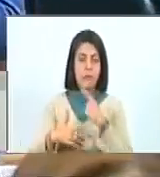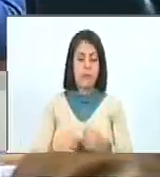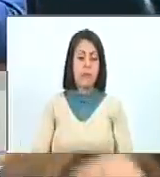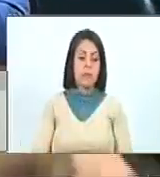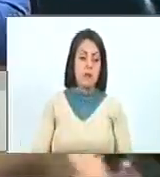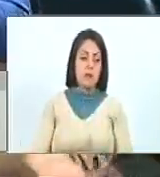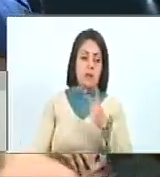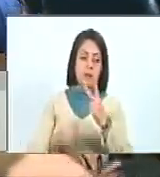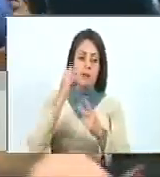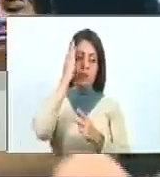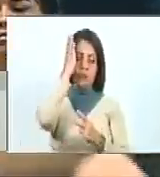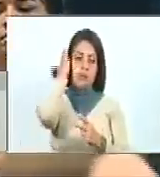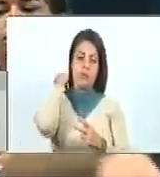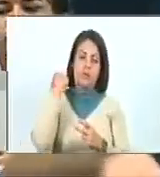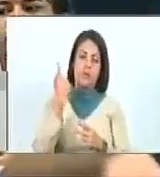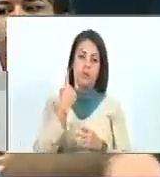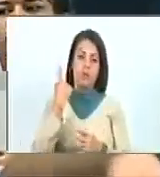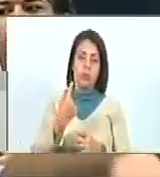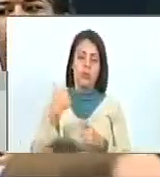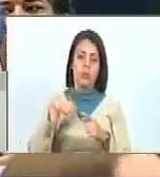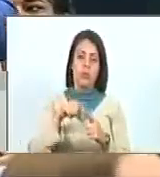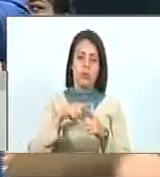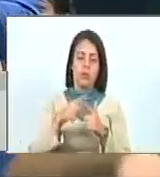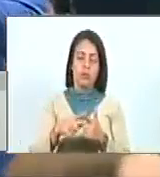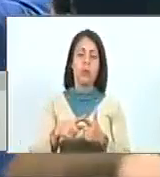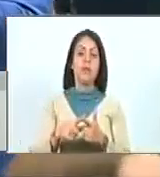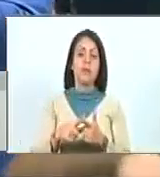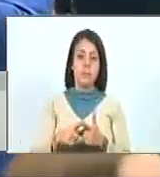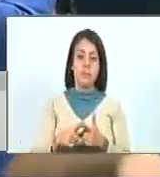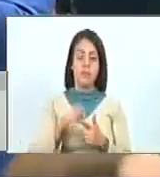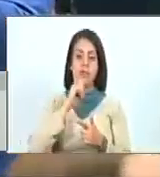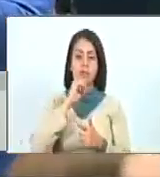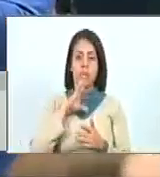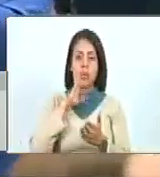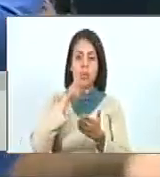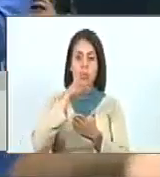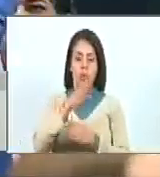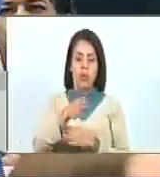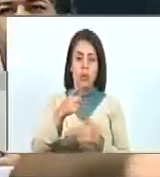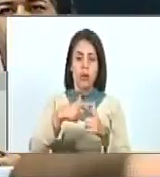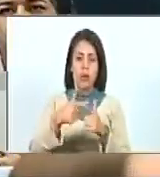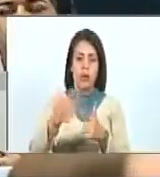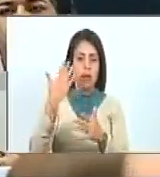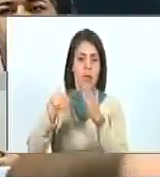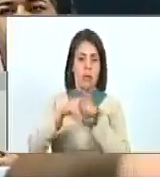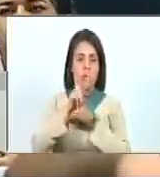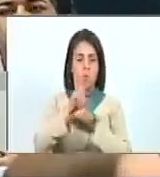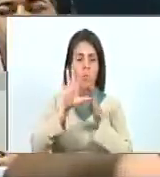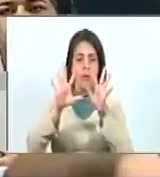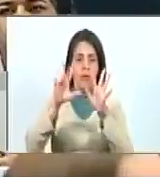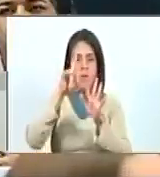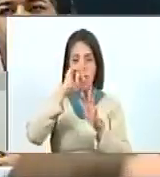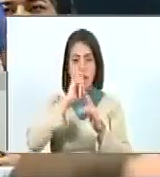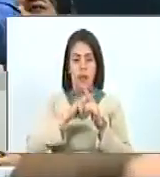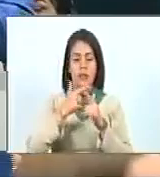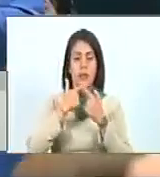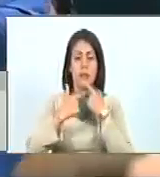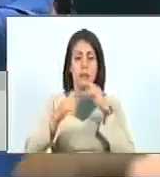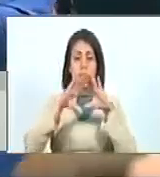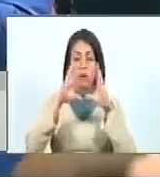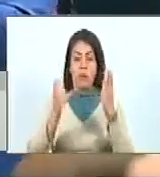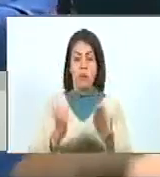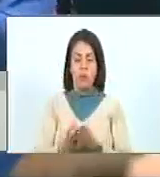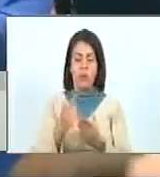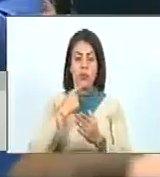no sólo en esa gesta emancipadora histórica de hace 210 años, decirle al mundo,